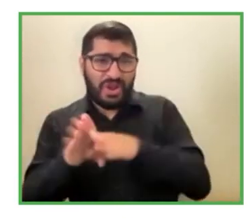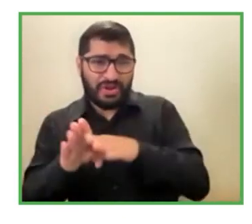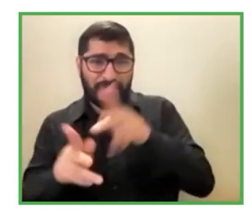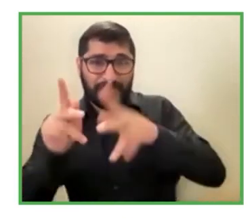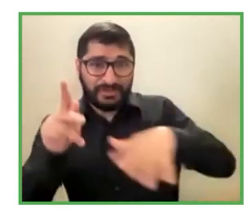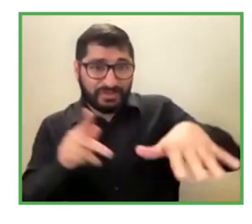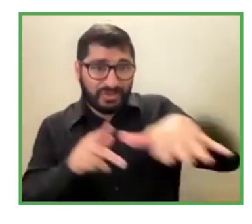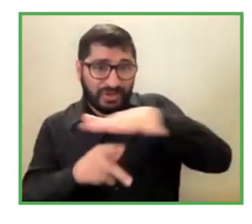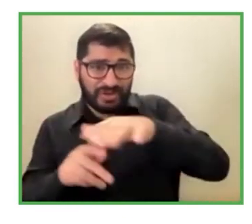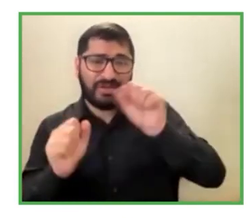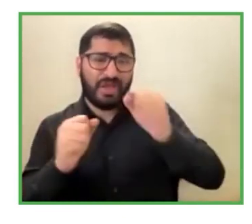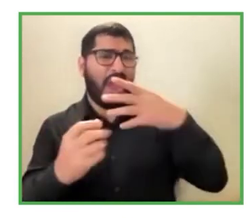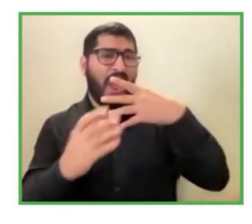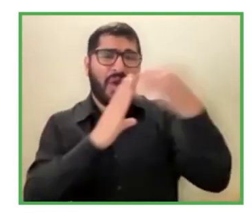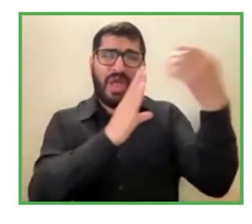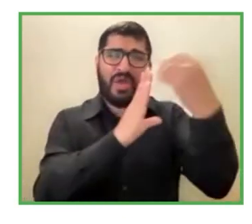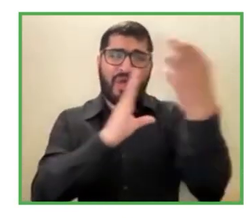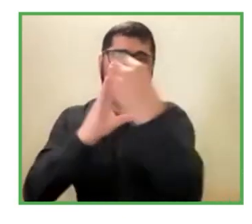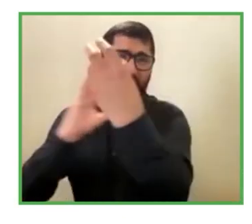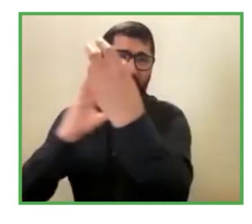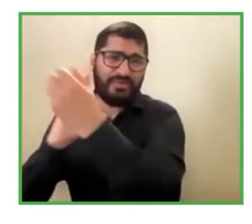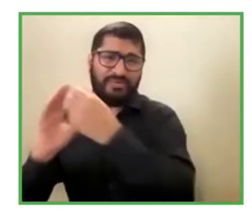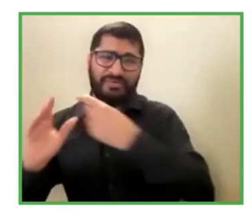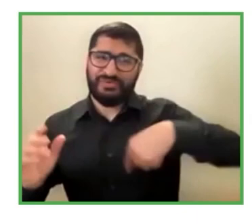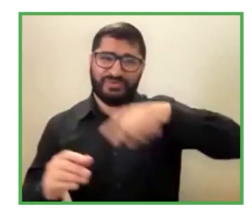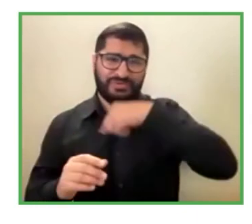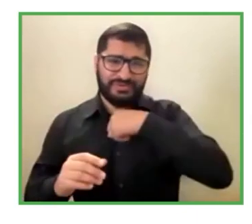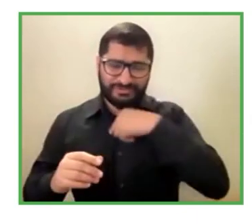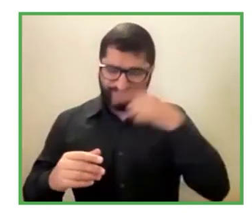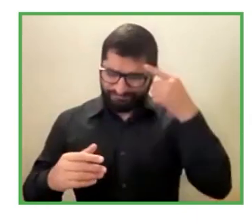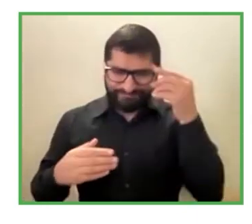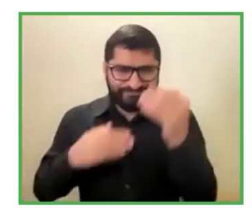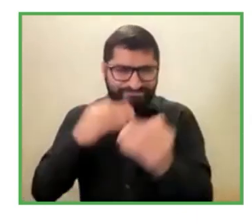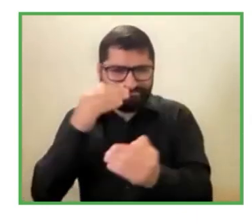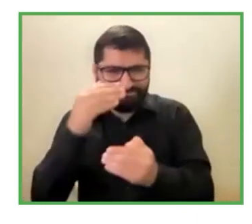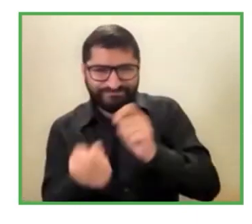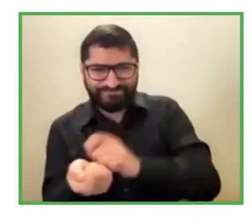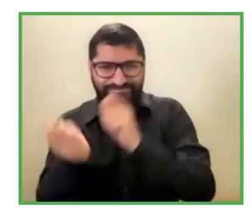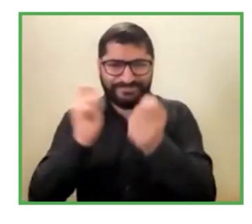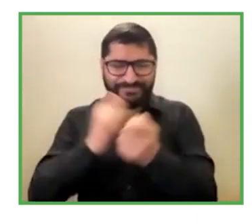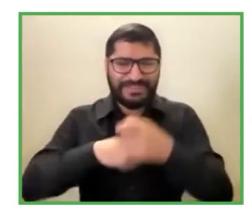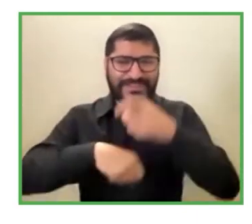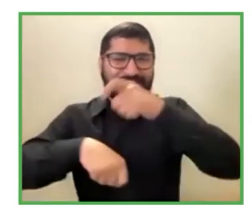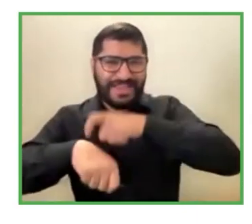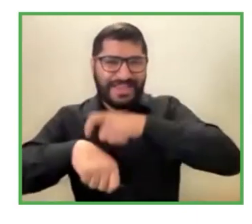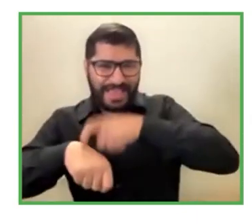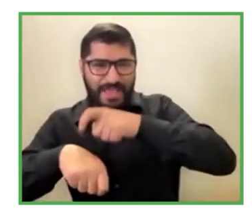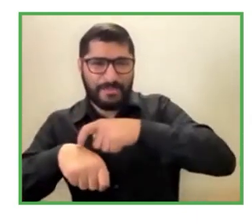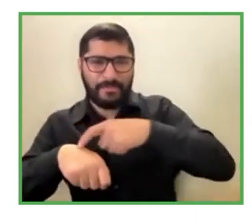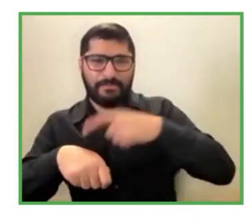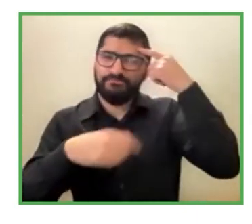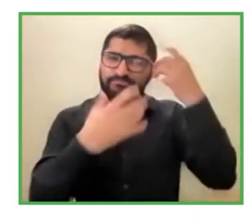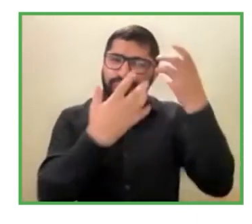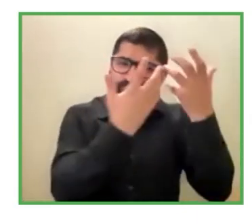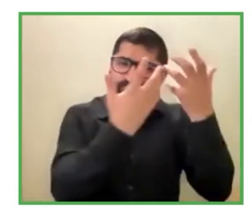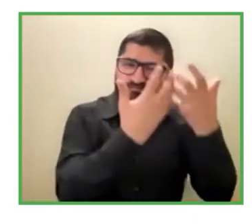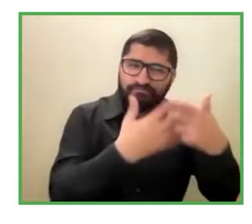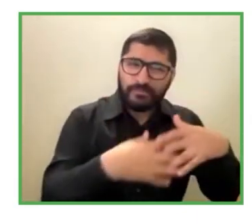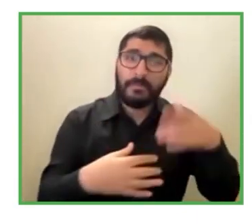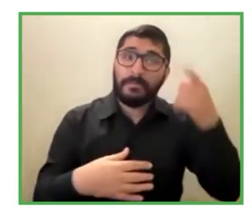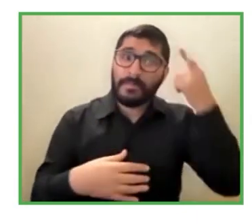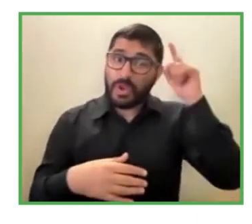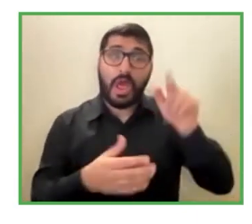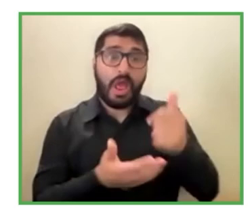procesar todo el tiempo de la COVID, pero esto nos sirvió para mejorar mucho más la plataforma